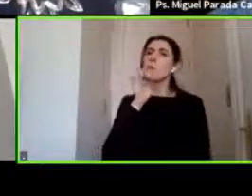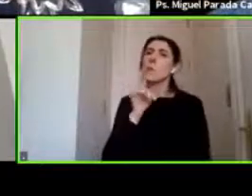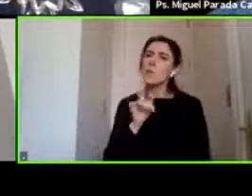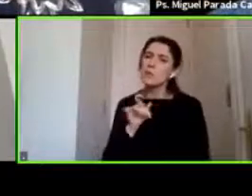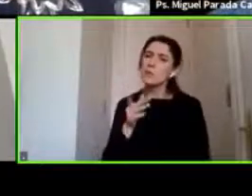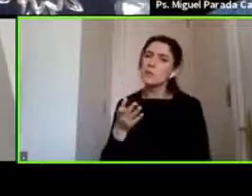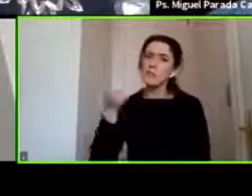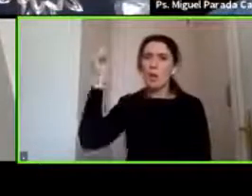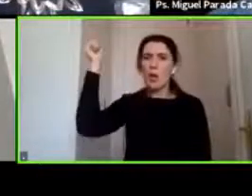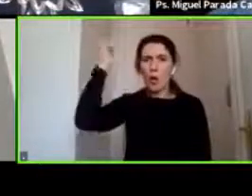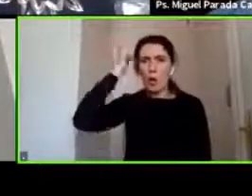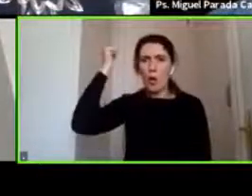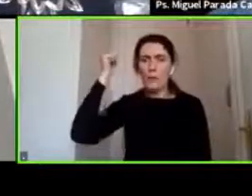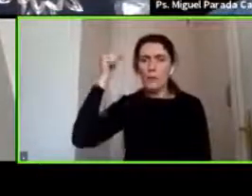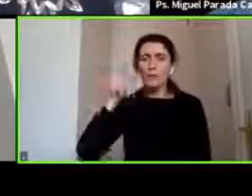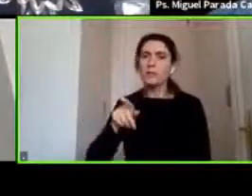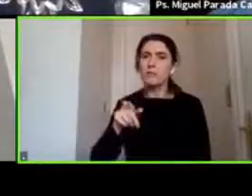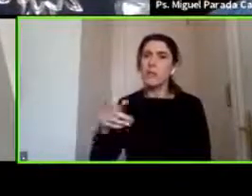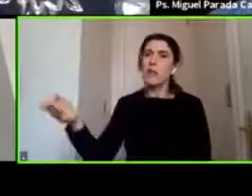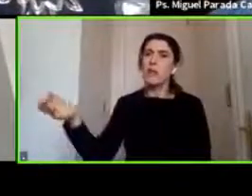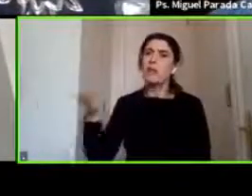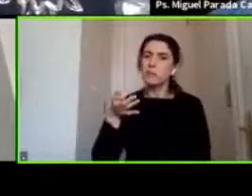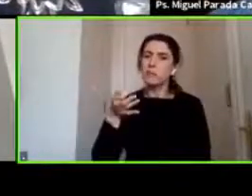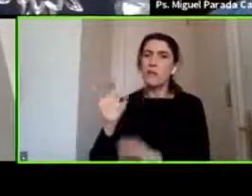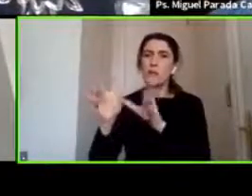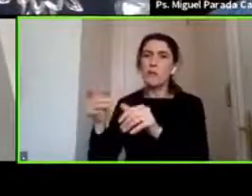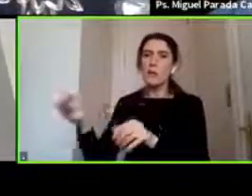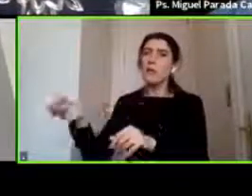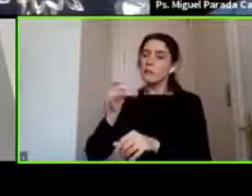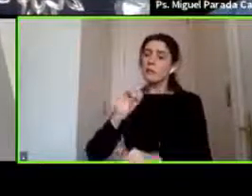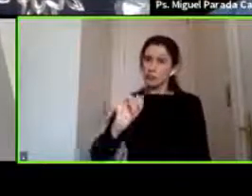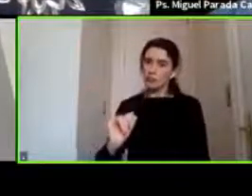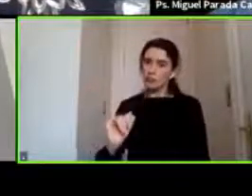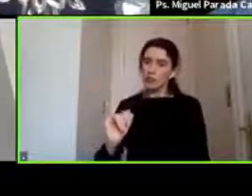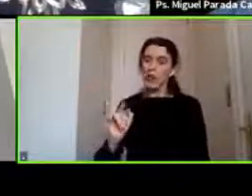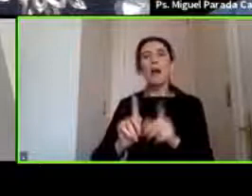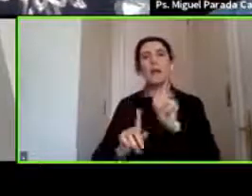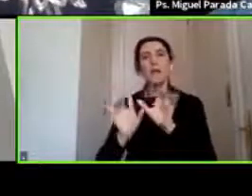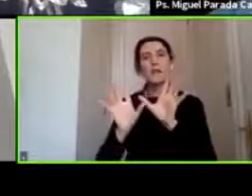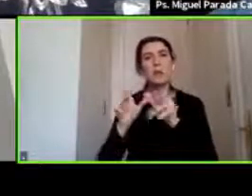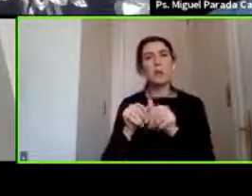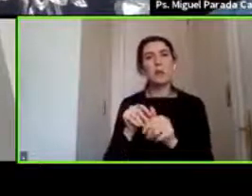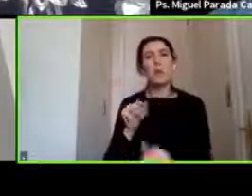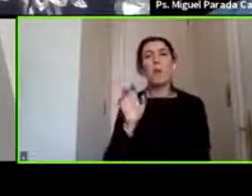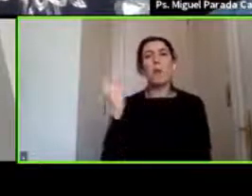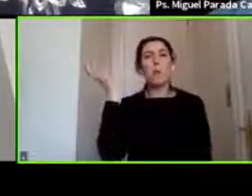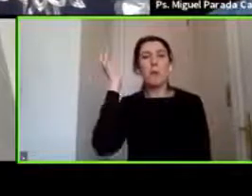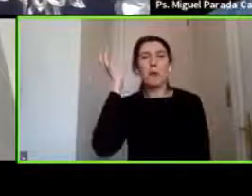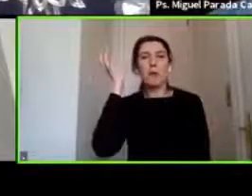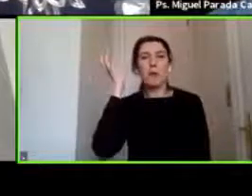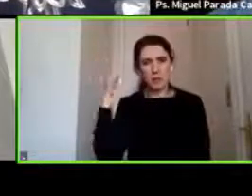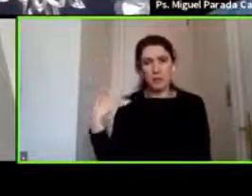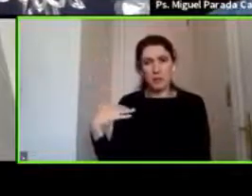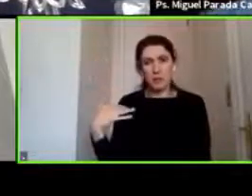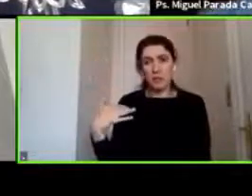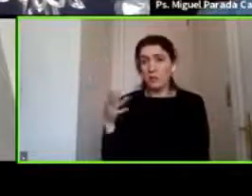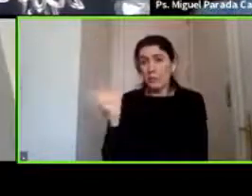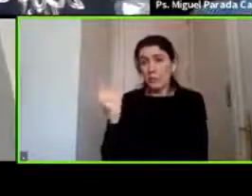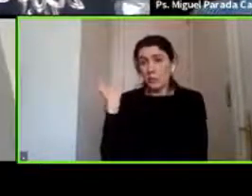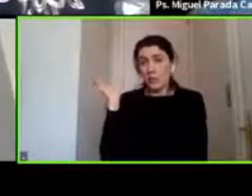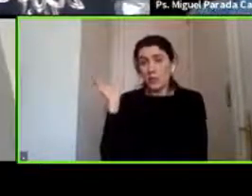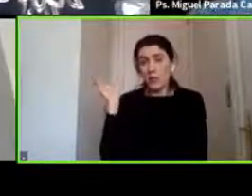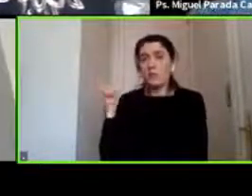alguna vez? y salta y cosas que de repente las familias como que jamás notaron que era un antecedente importante porque estaba también ese